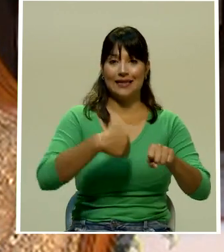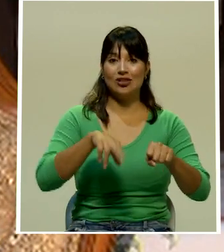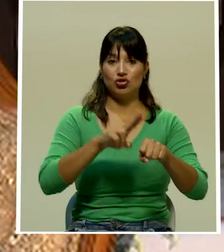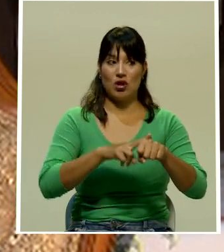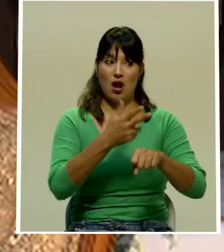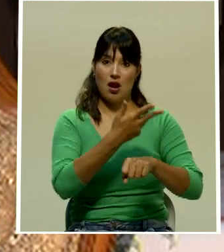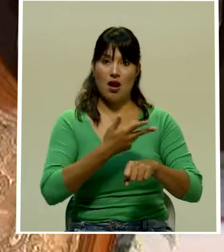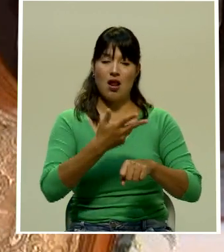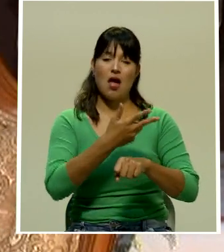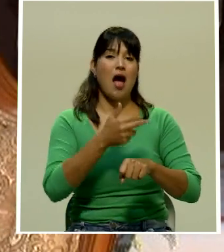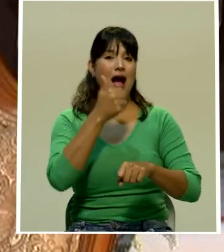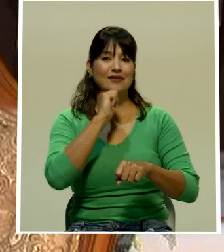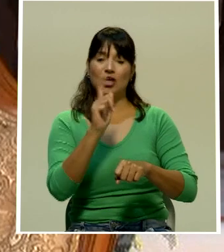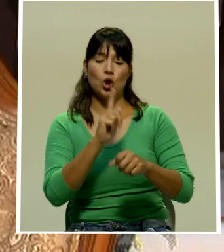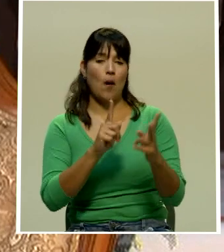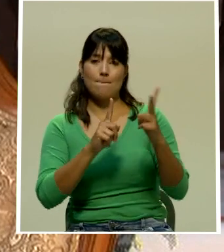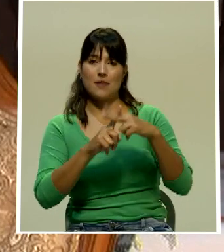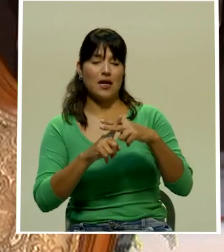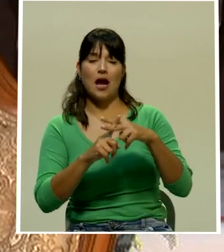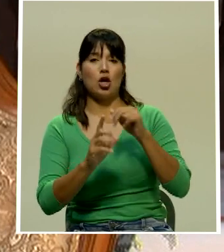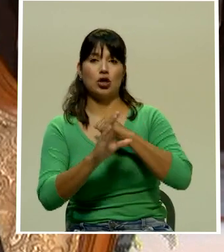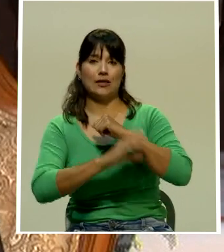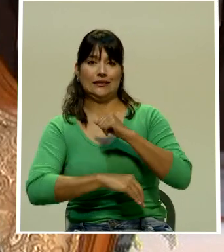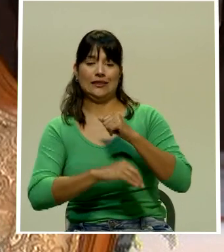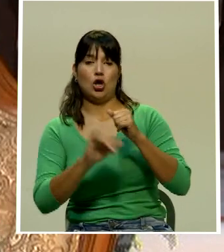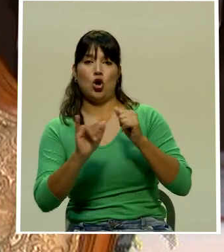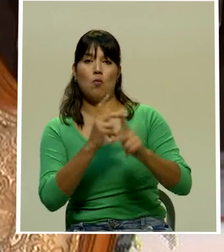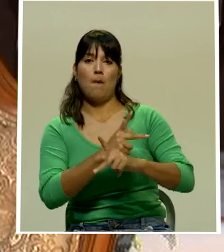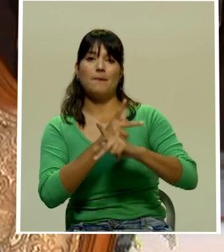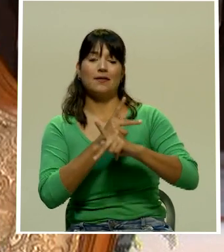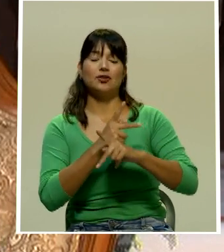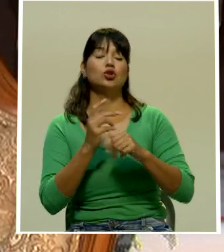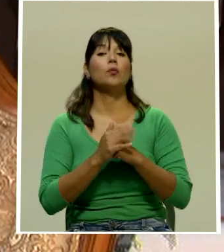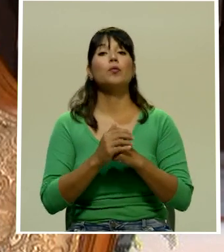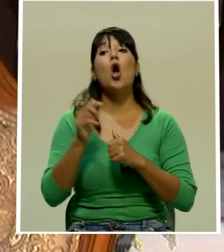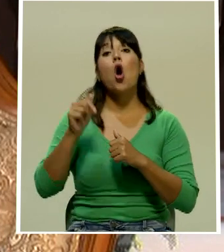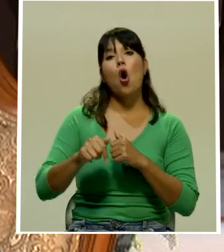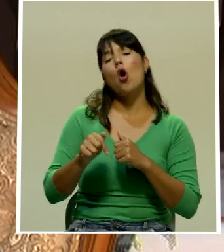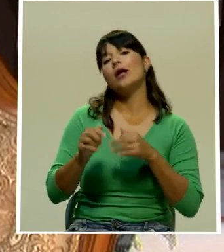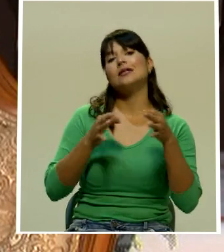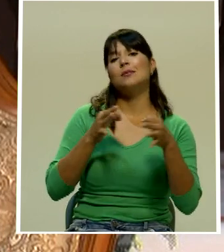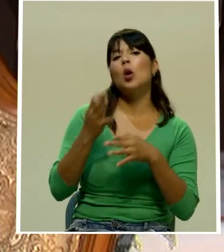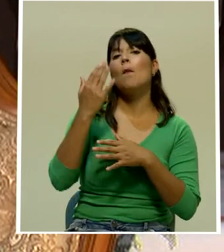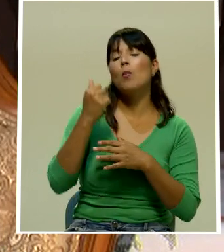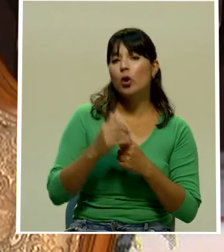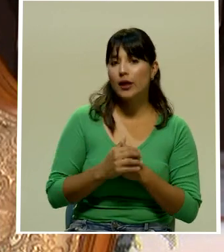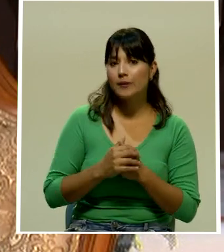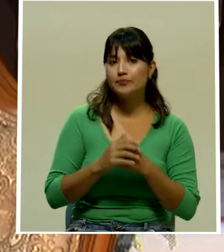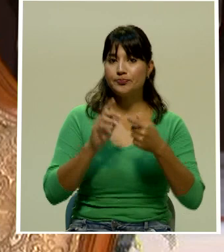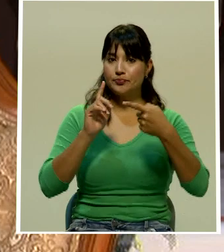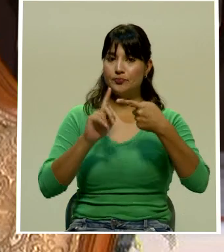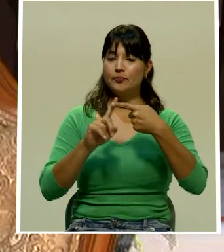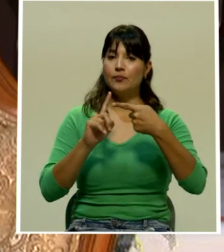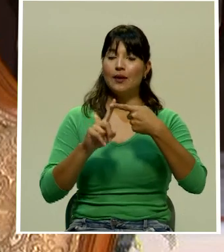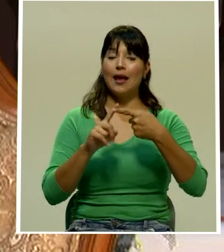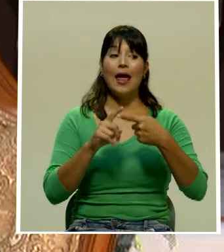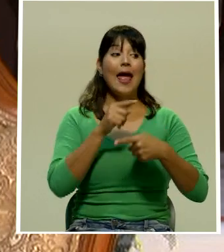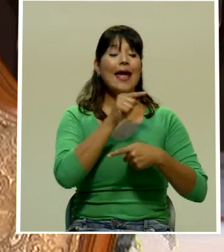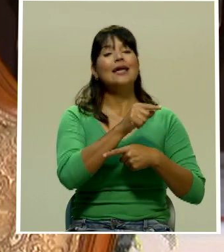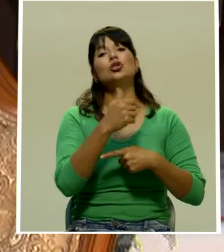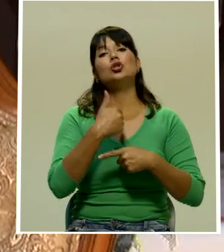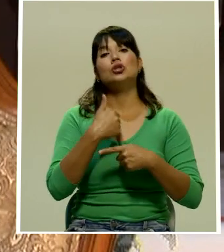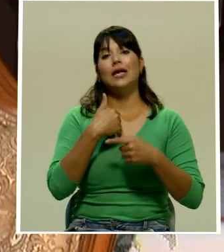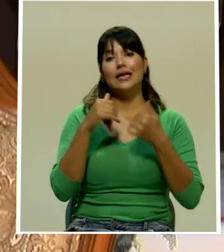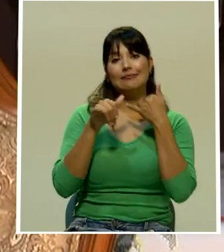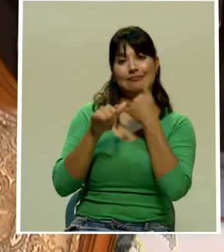Judicial, la fiscalía alegó dos peligros procesales. El peligro de continuidad delictiva bajo el